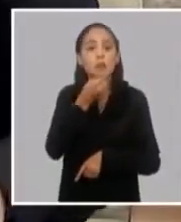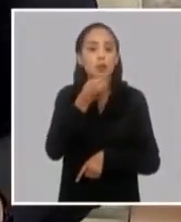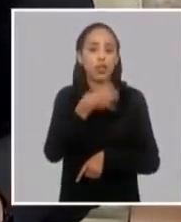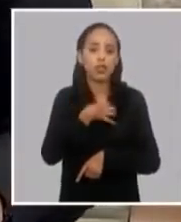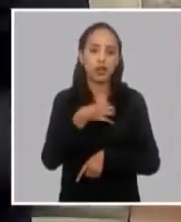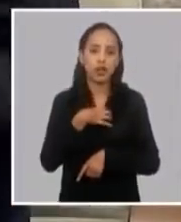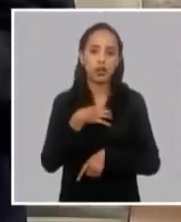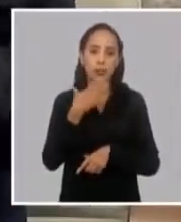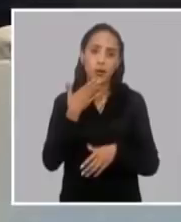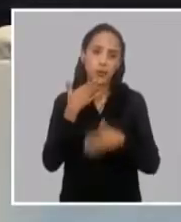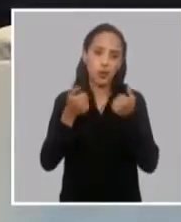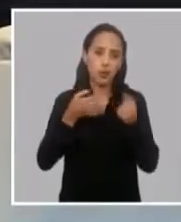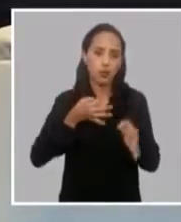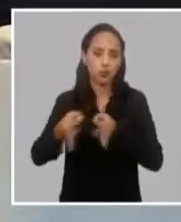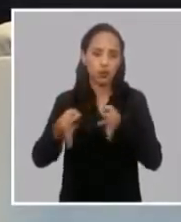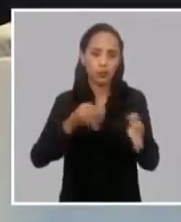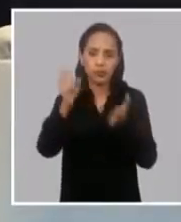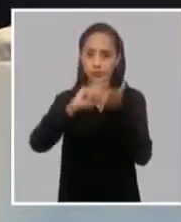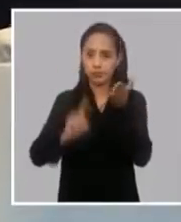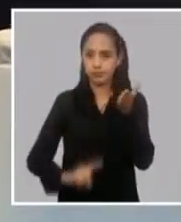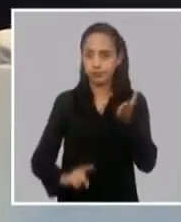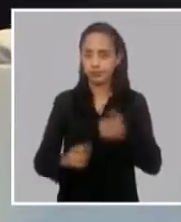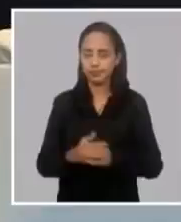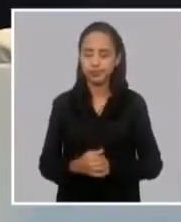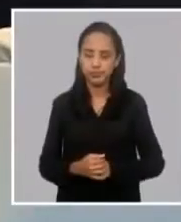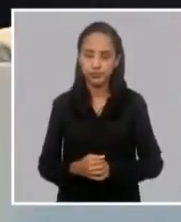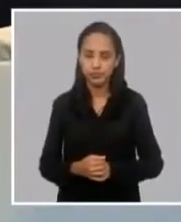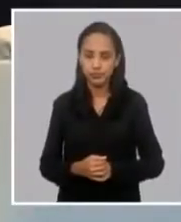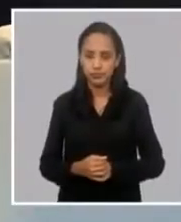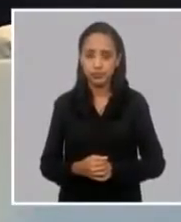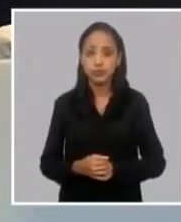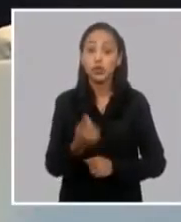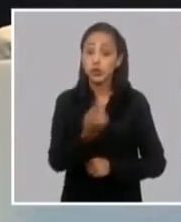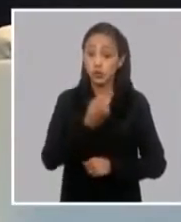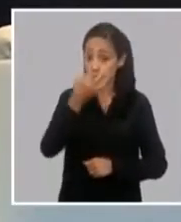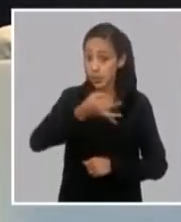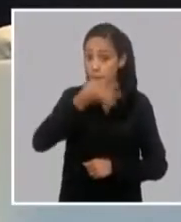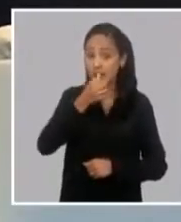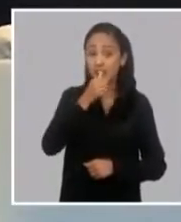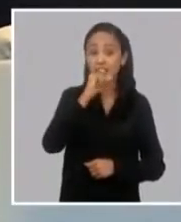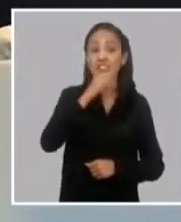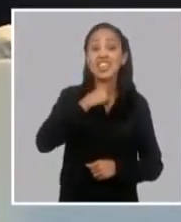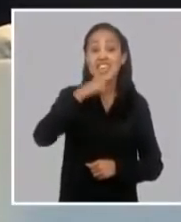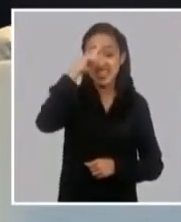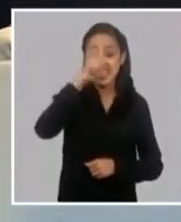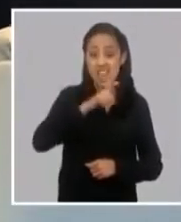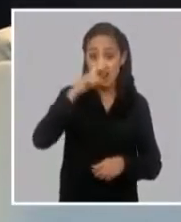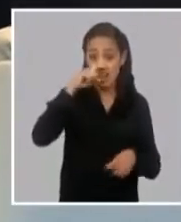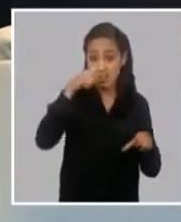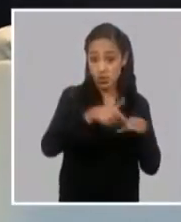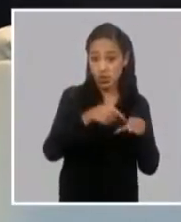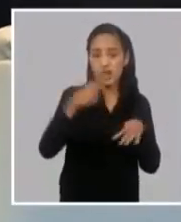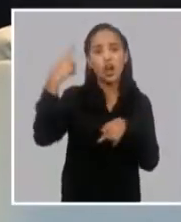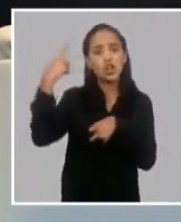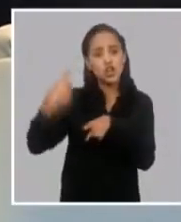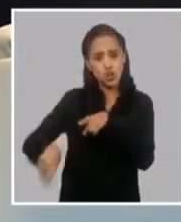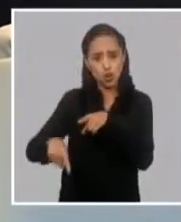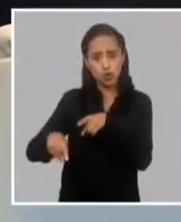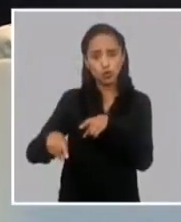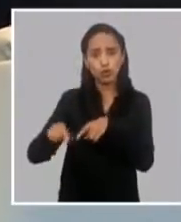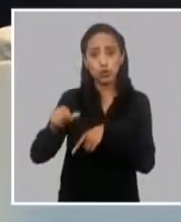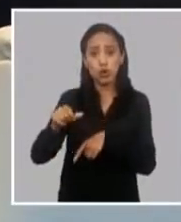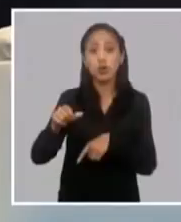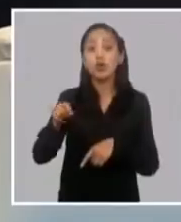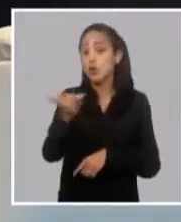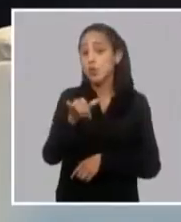puesta en marcha a esto. Es decir, que estamos hablando tanto de la generación con diésel como la generación con full oil, que es la